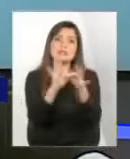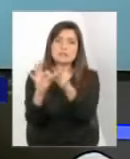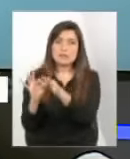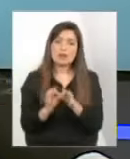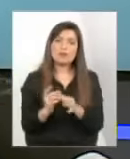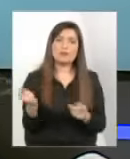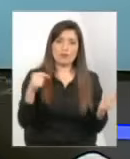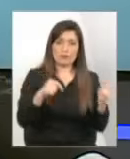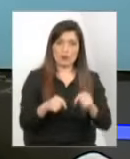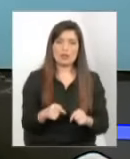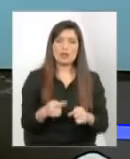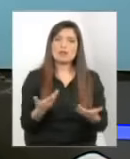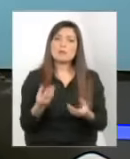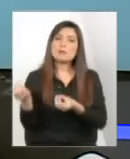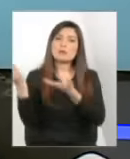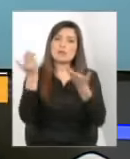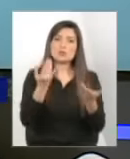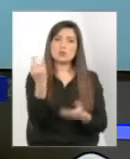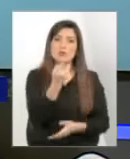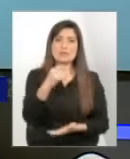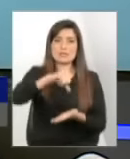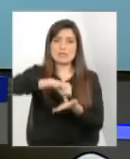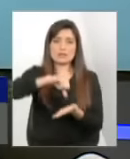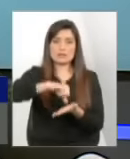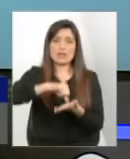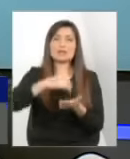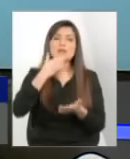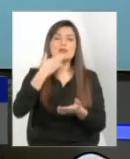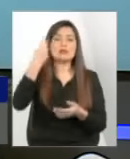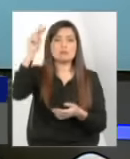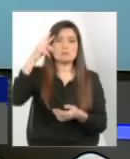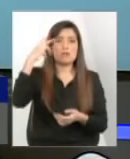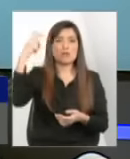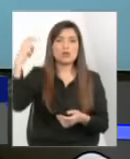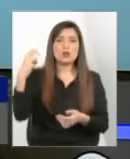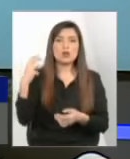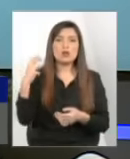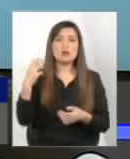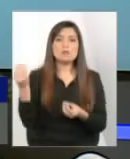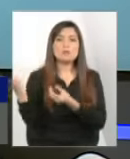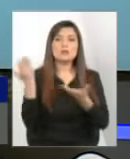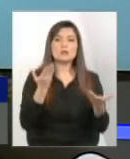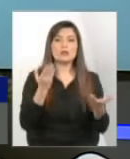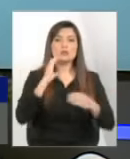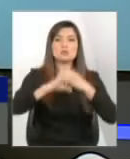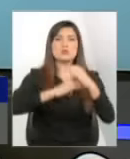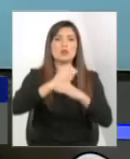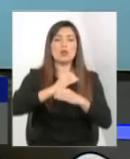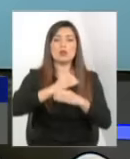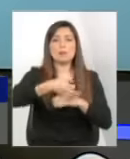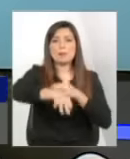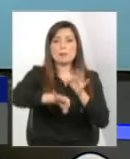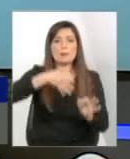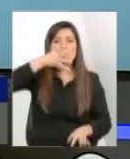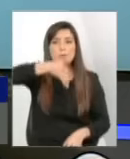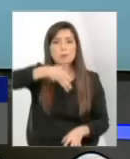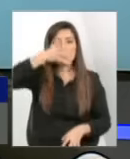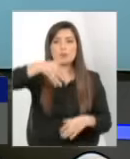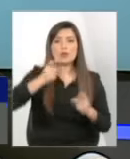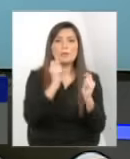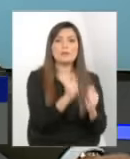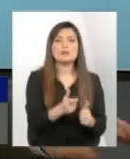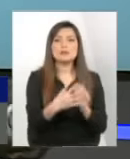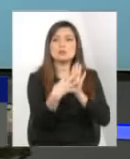invitación la universidad central y el tecnológico de Monterrey de México invitan al ciclo de conferencias competencias y desempeños en modelos de